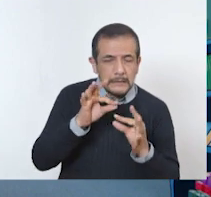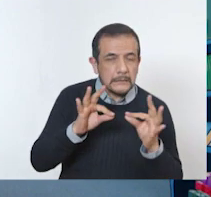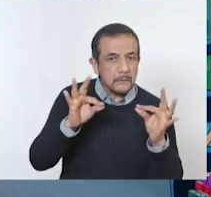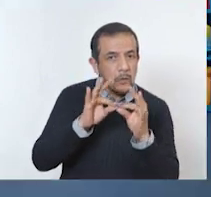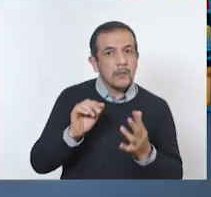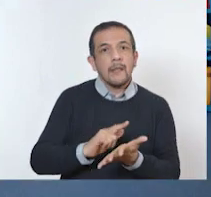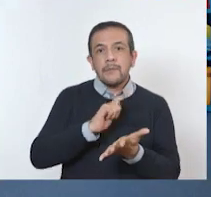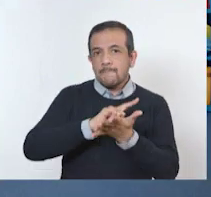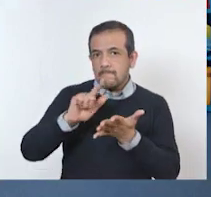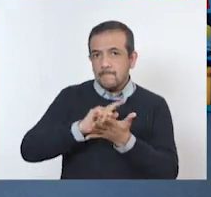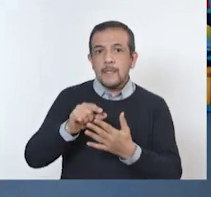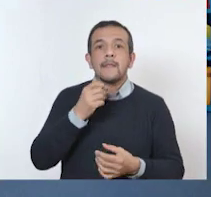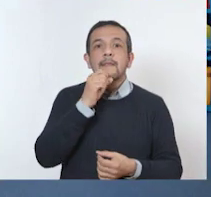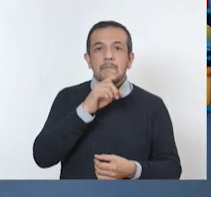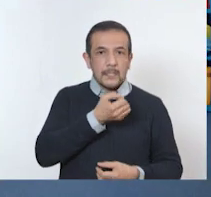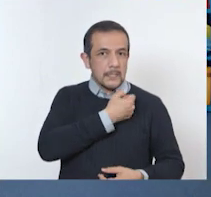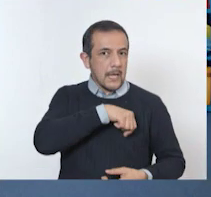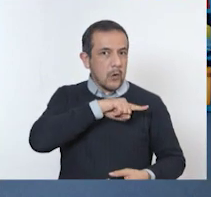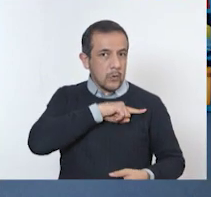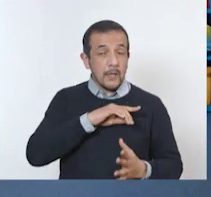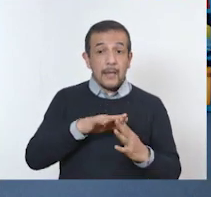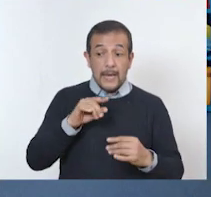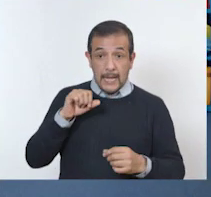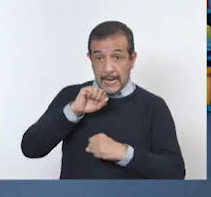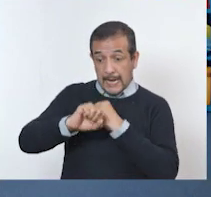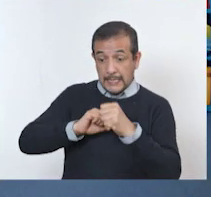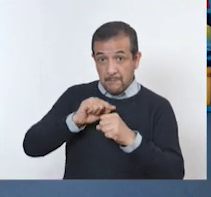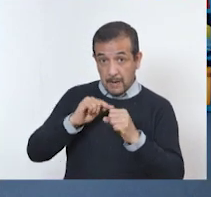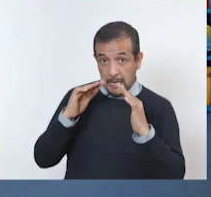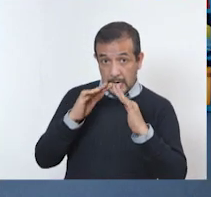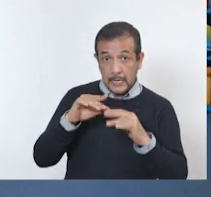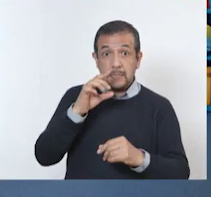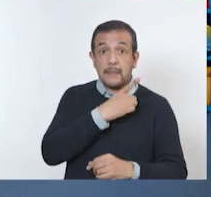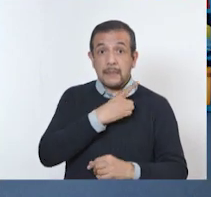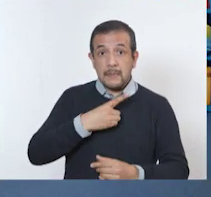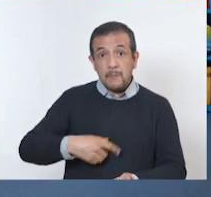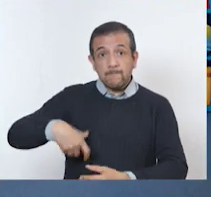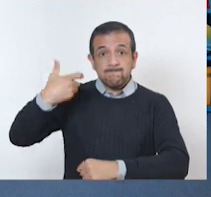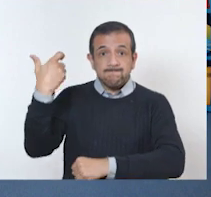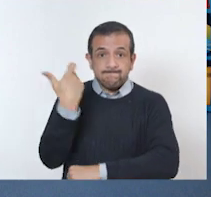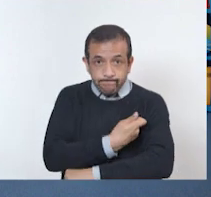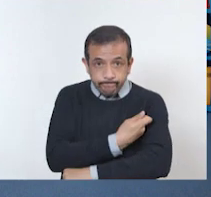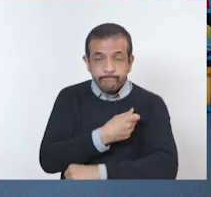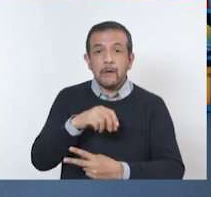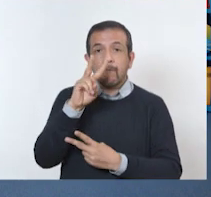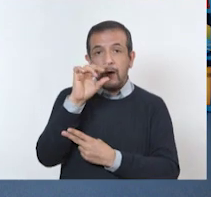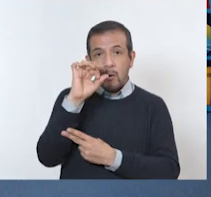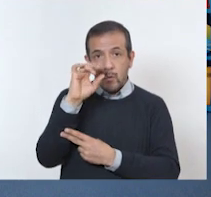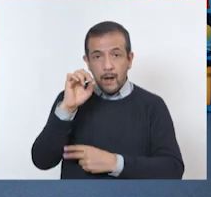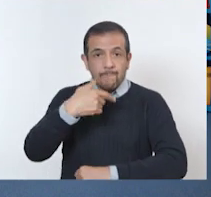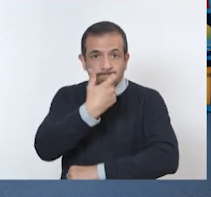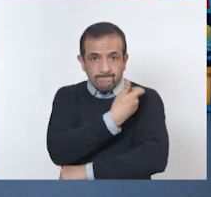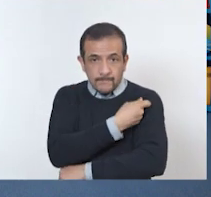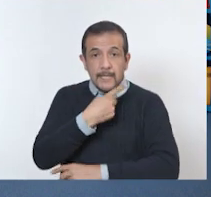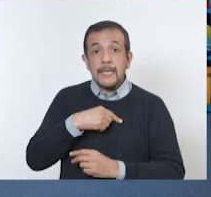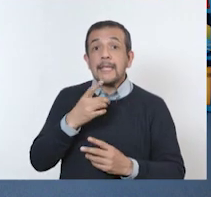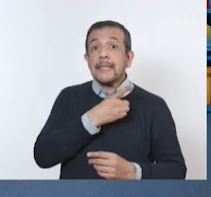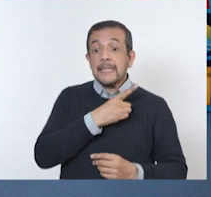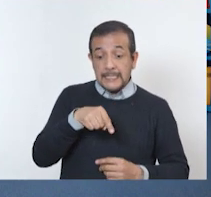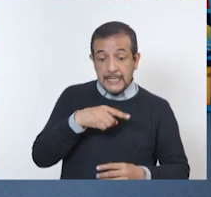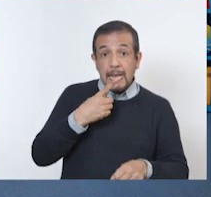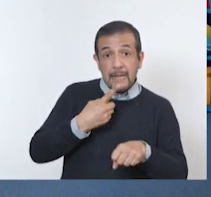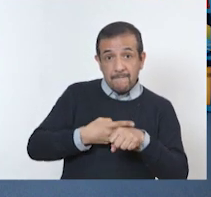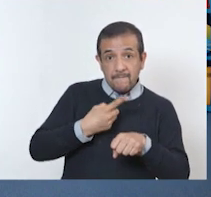crucial. Y la salud también. Deben estar vacunados. Si se enferman, tienen que llevarlos al veterinario, aislarlos y